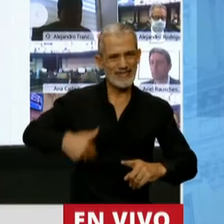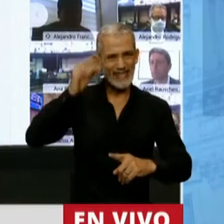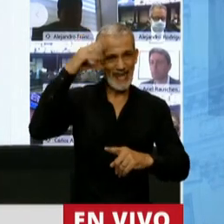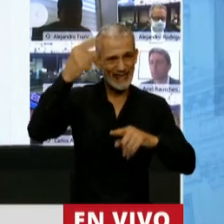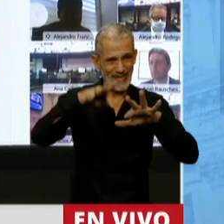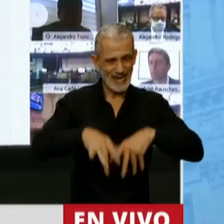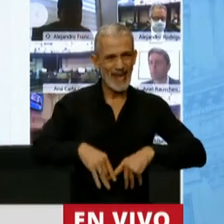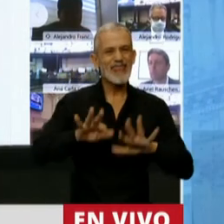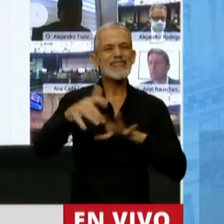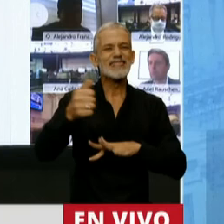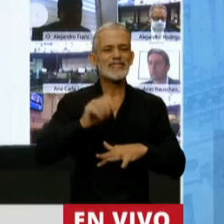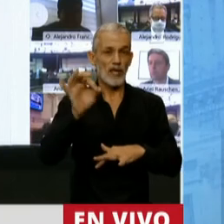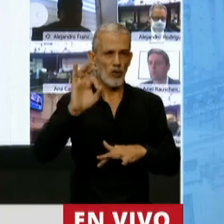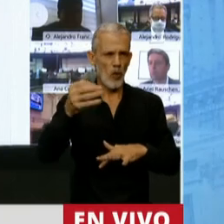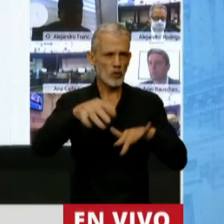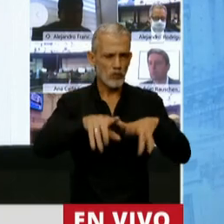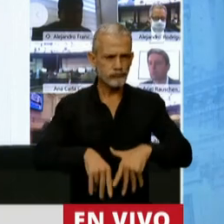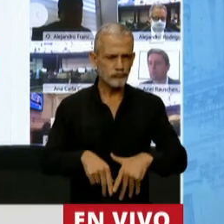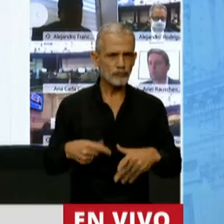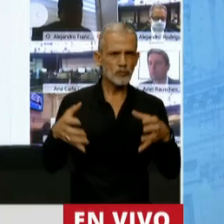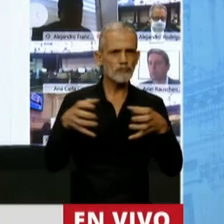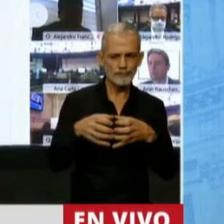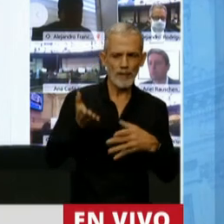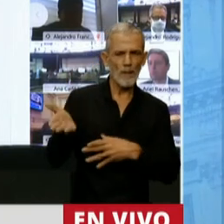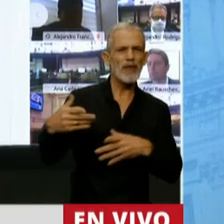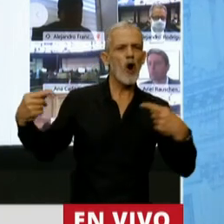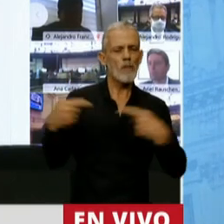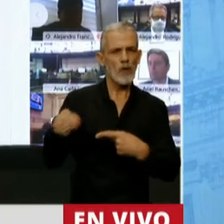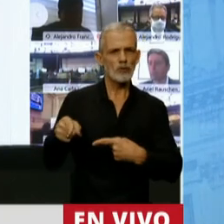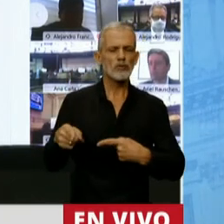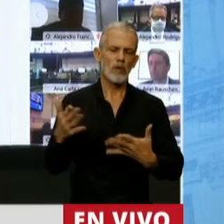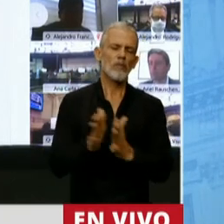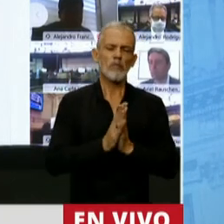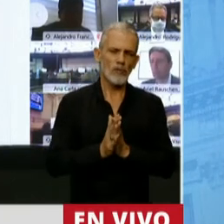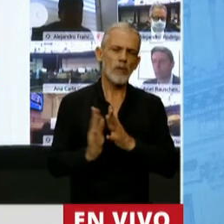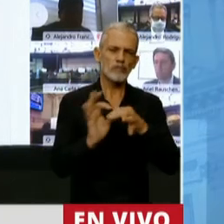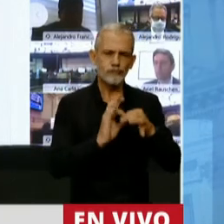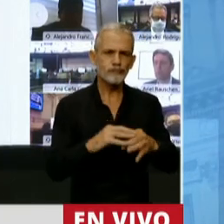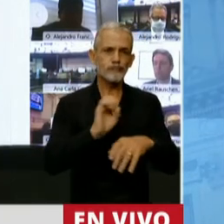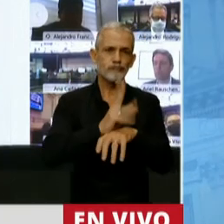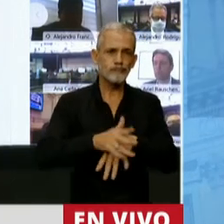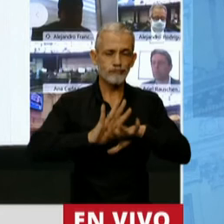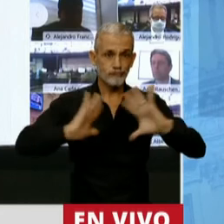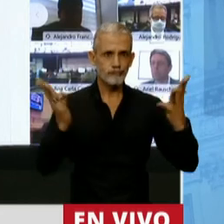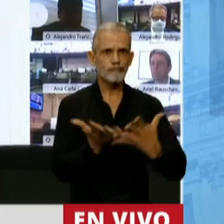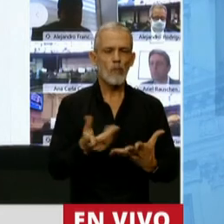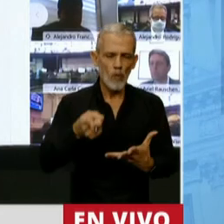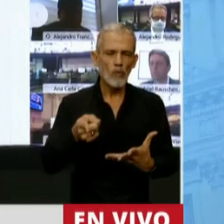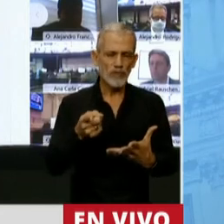esa carta del 16 de octubre, le pido a la oposición que esté a la altura de esta pandemia mundial que hizo